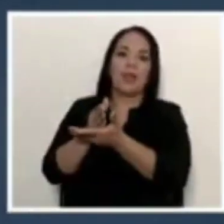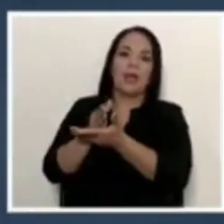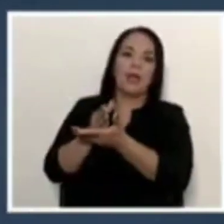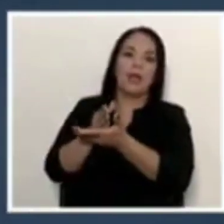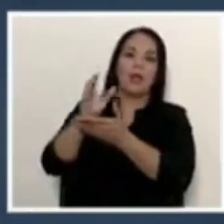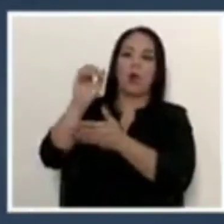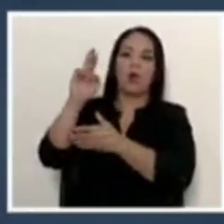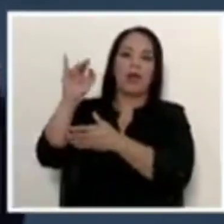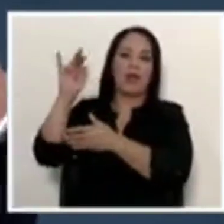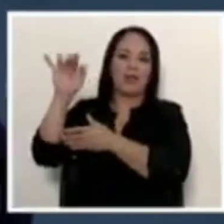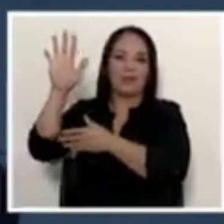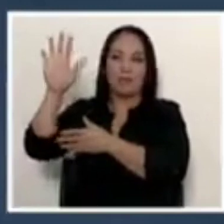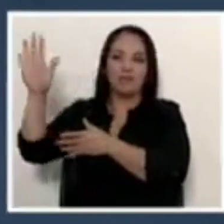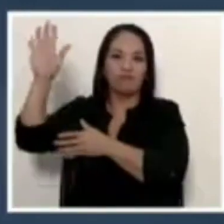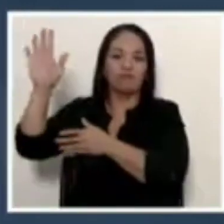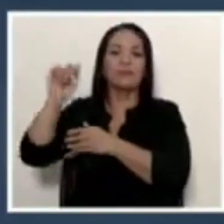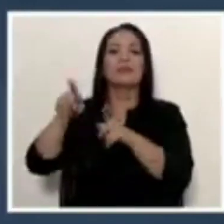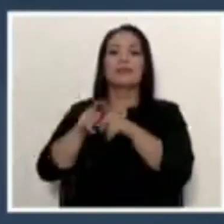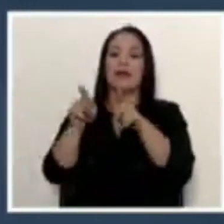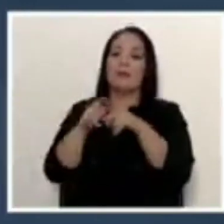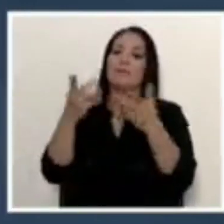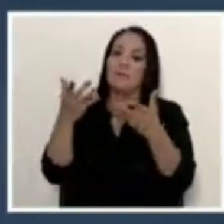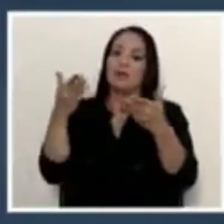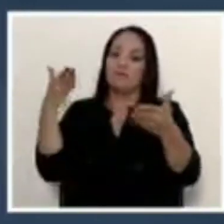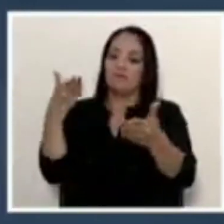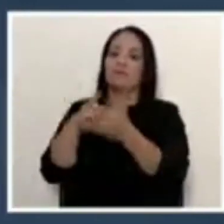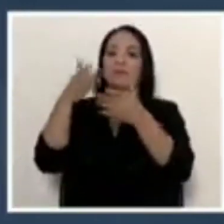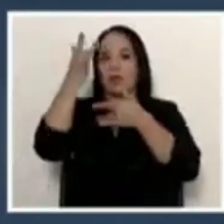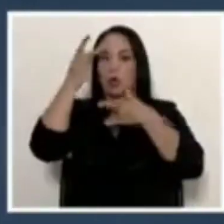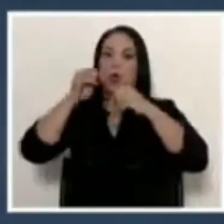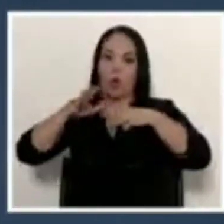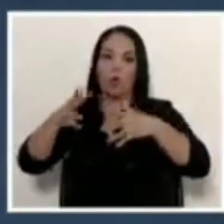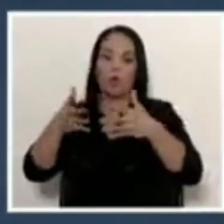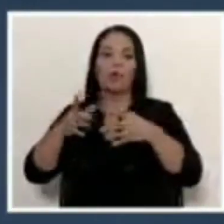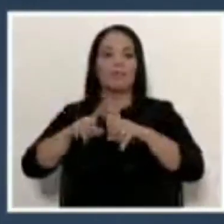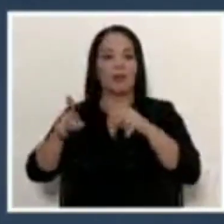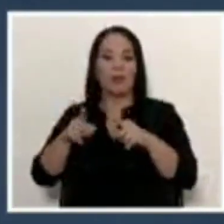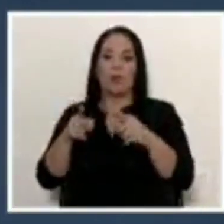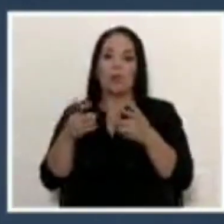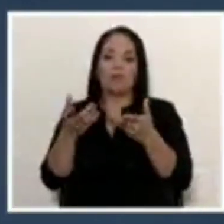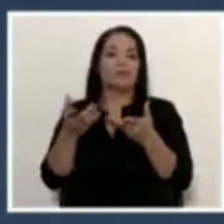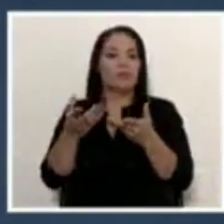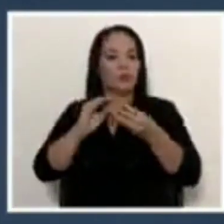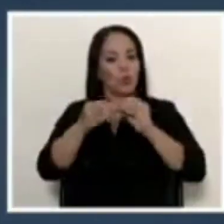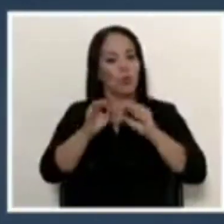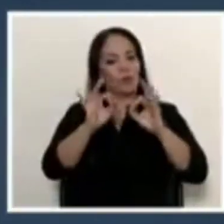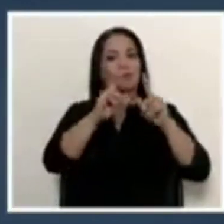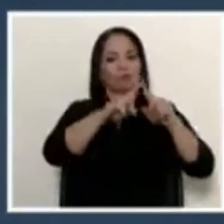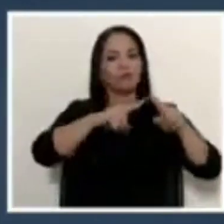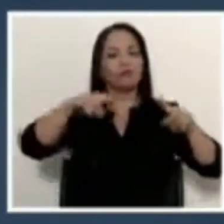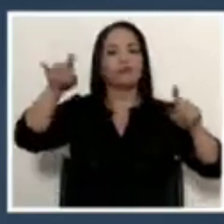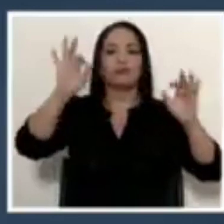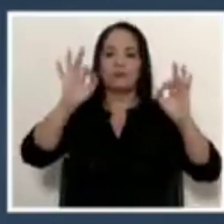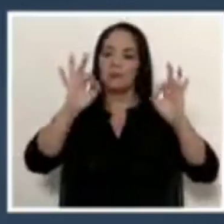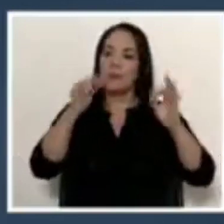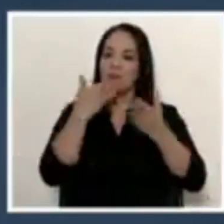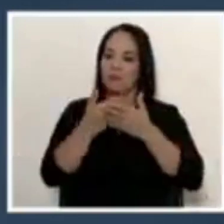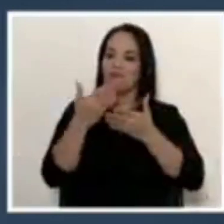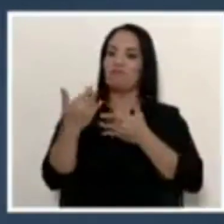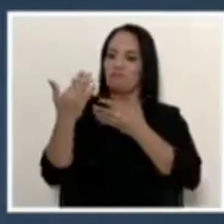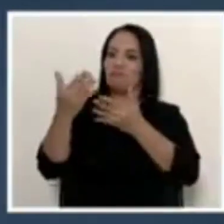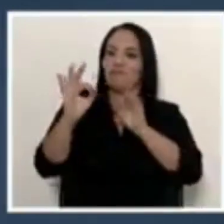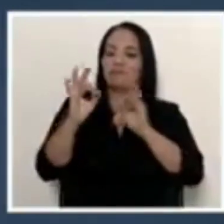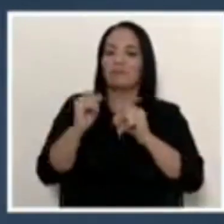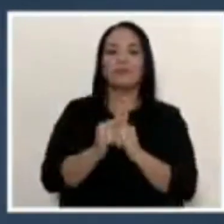y, por supuesto, todavía los vientos de cola de la pandemia del COVID-19. Así que son cifras bastante esperanzadoras, señor presidente, que